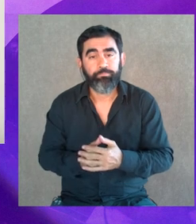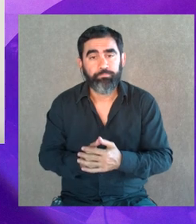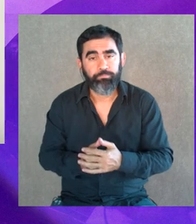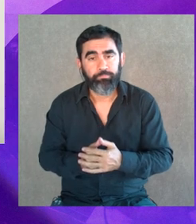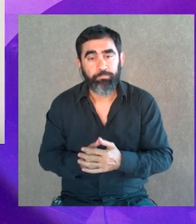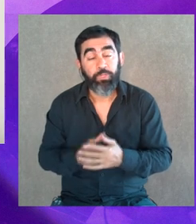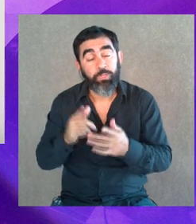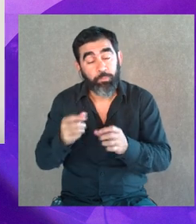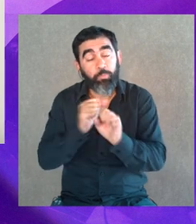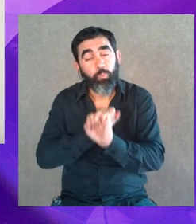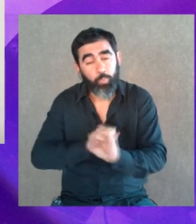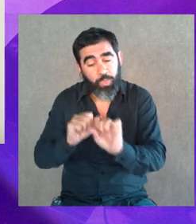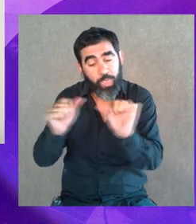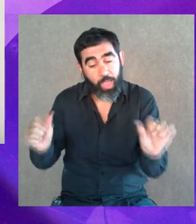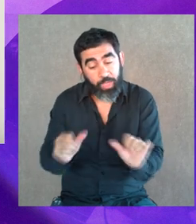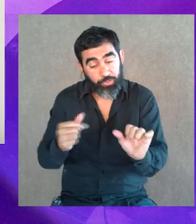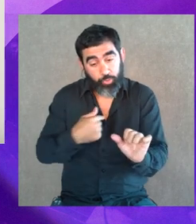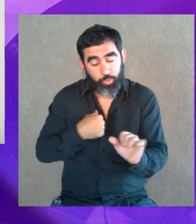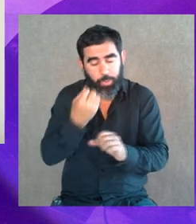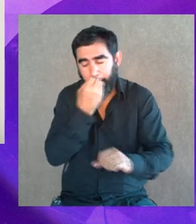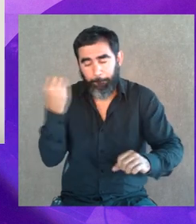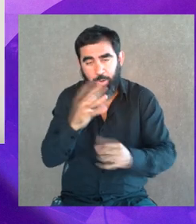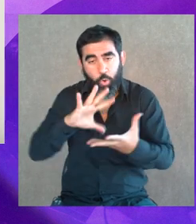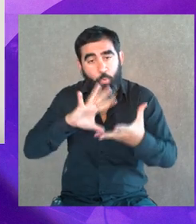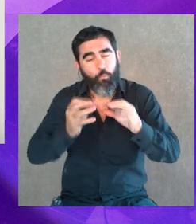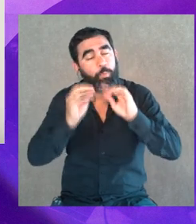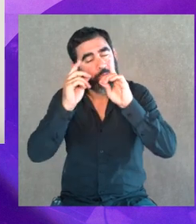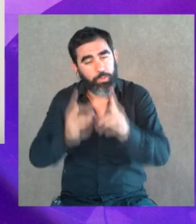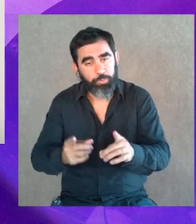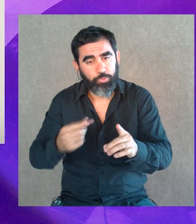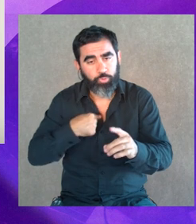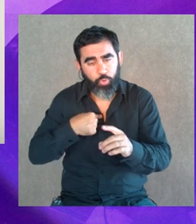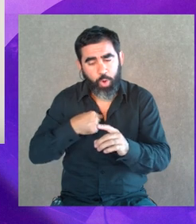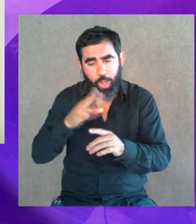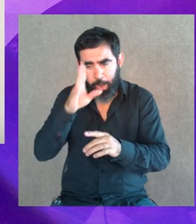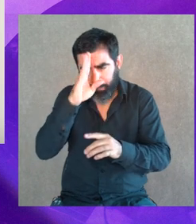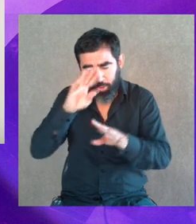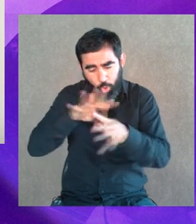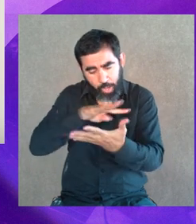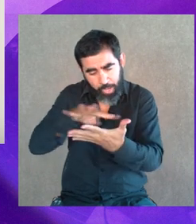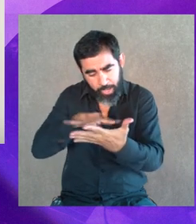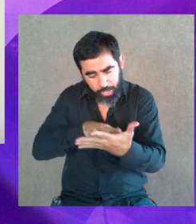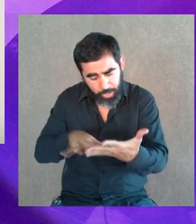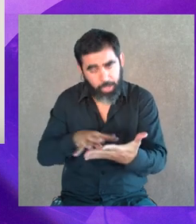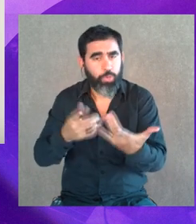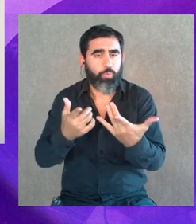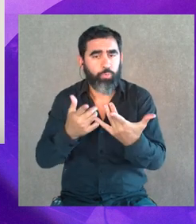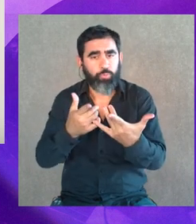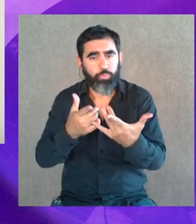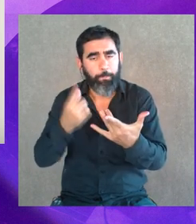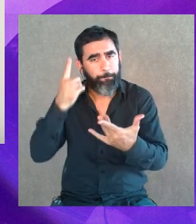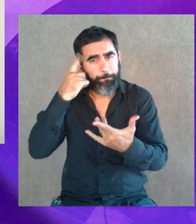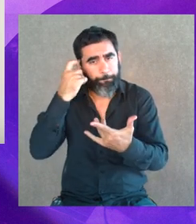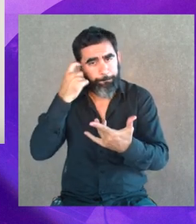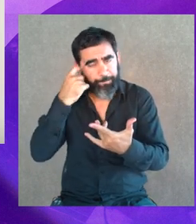Y bueno, y poder interpretarlo de la mejor manera, ¿no? Uno se instruye leyendo, uno se instruye